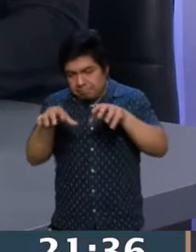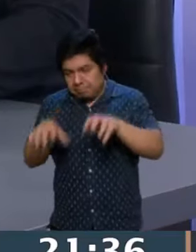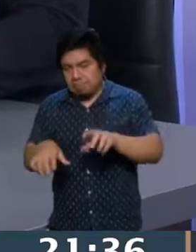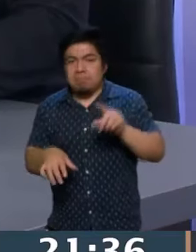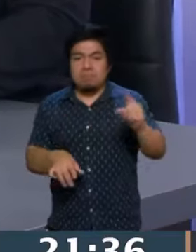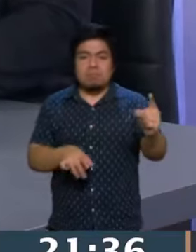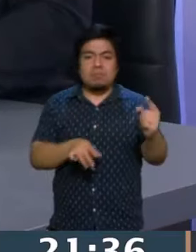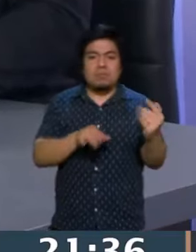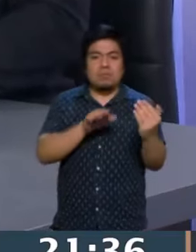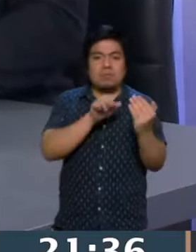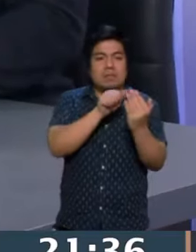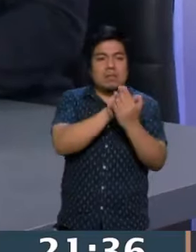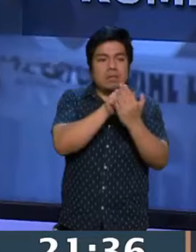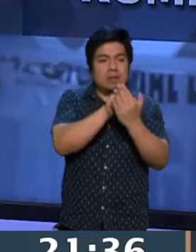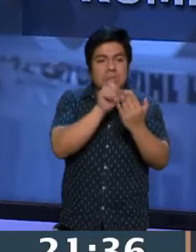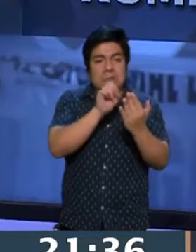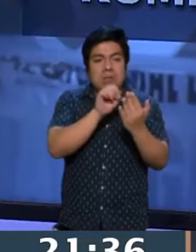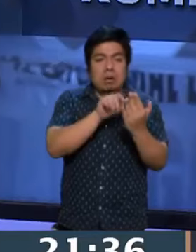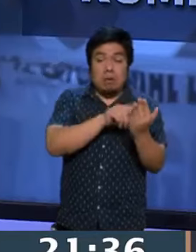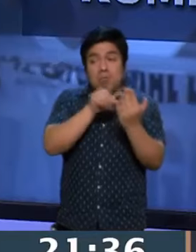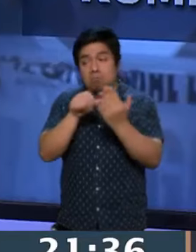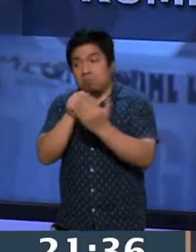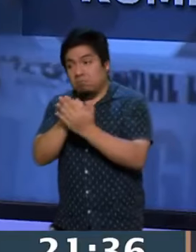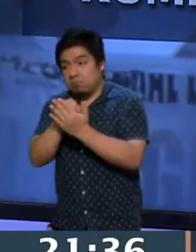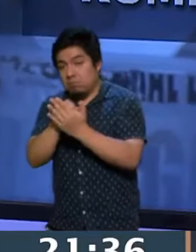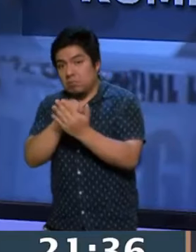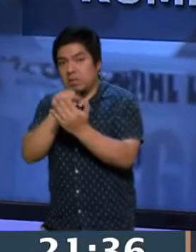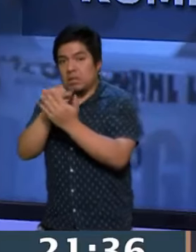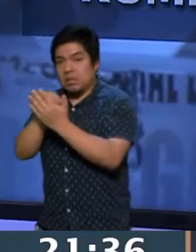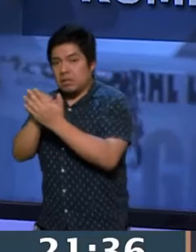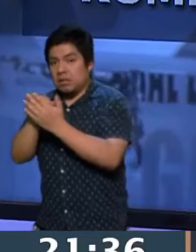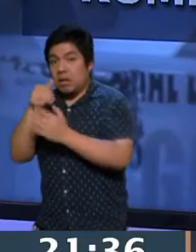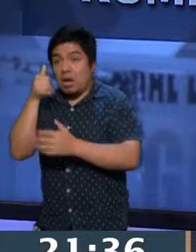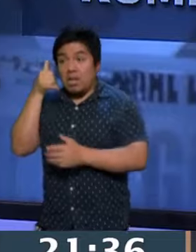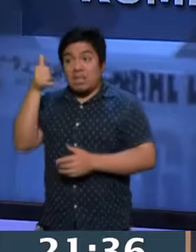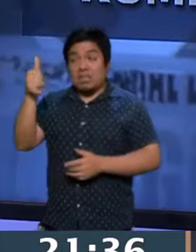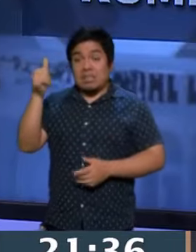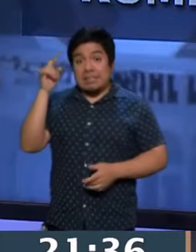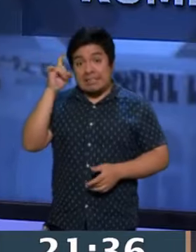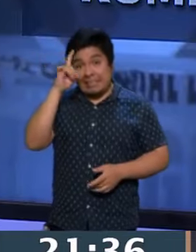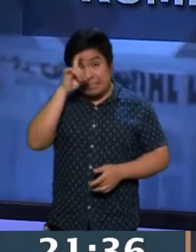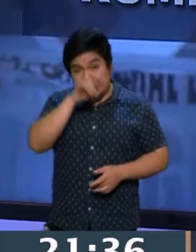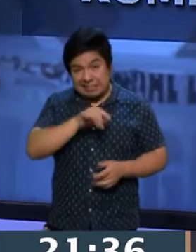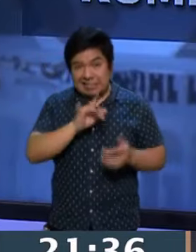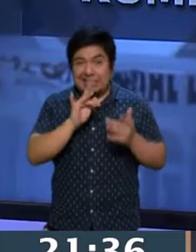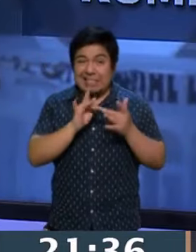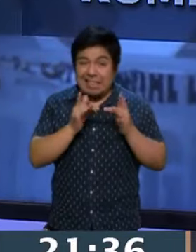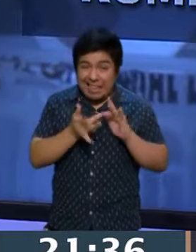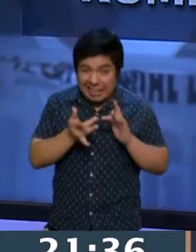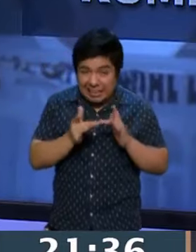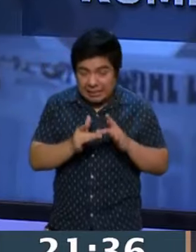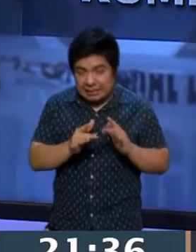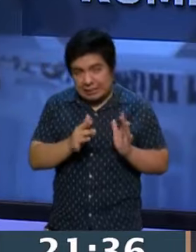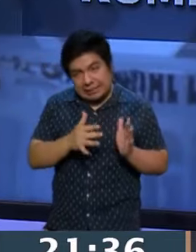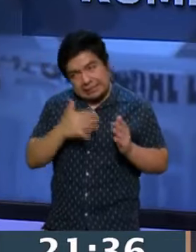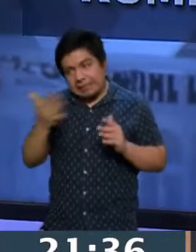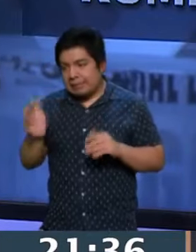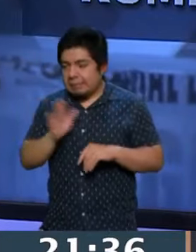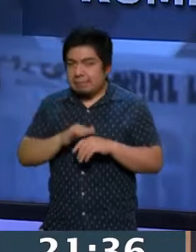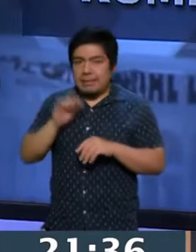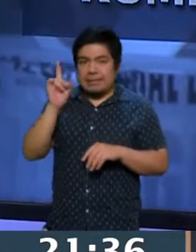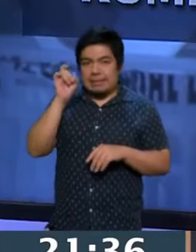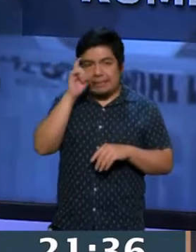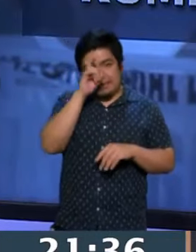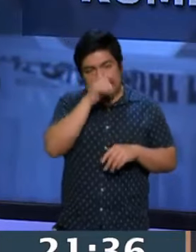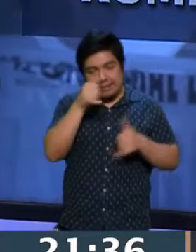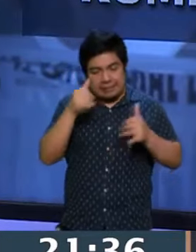en una casa, vas al lado. Cuando haces llamadas por teléfono pues es más difícil y cuando es por redes sociales también a un paso más difícil, ¿no?